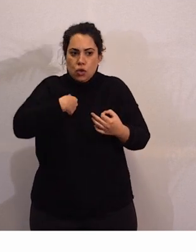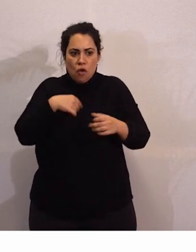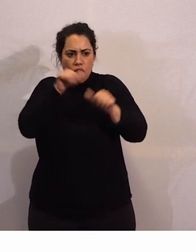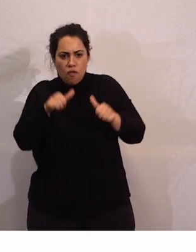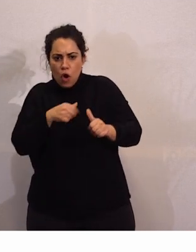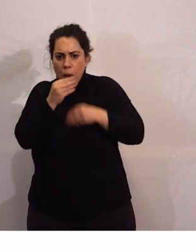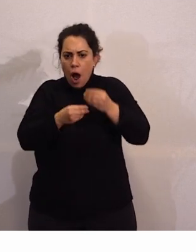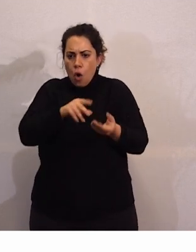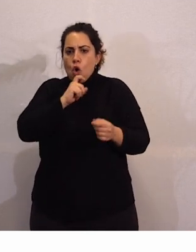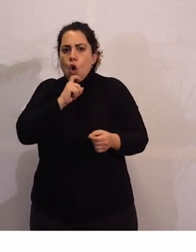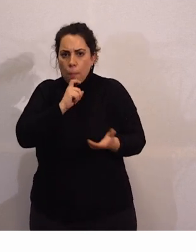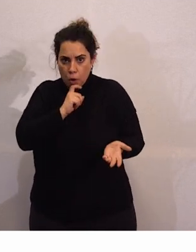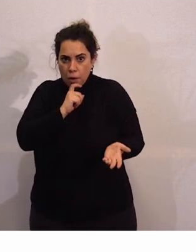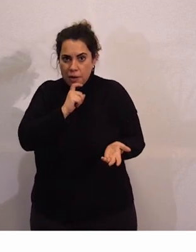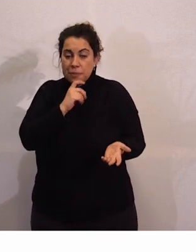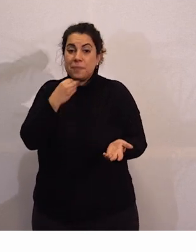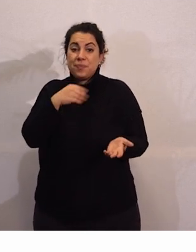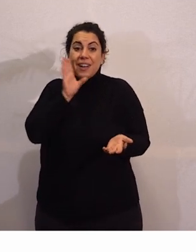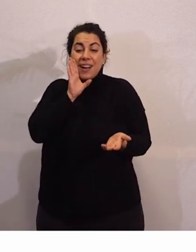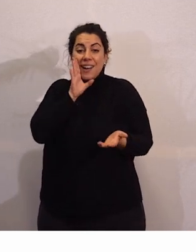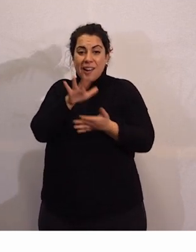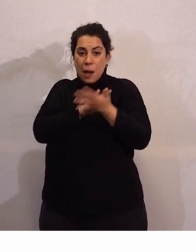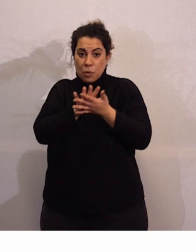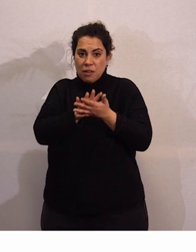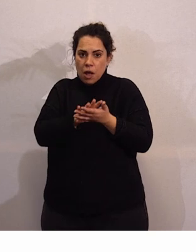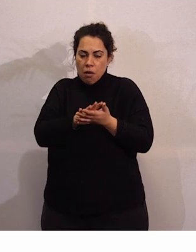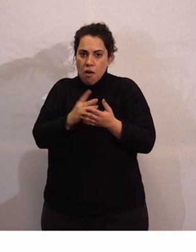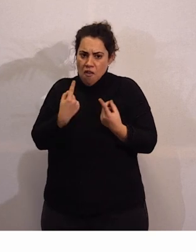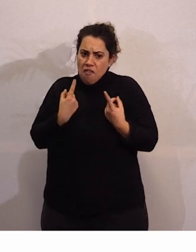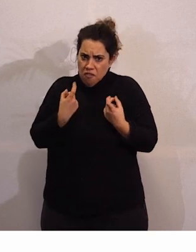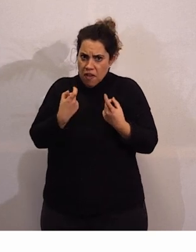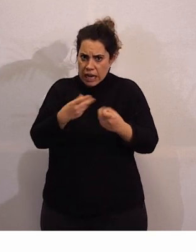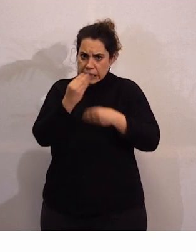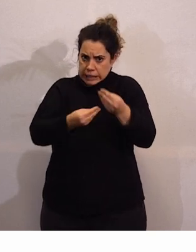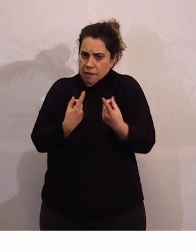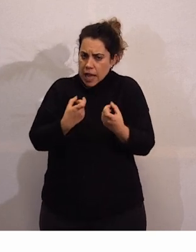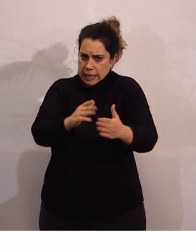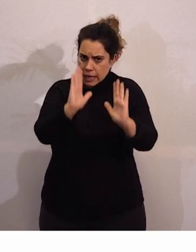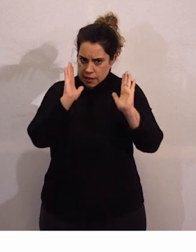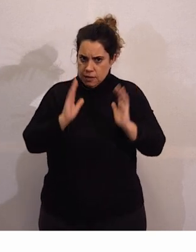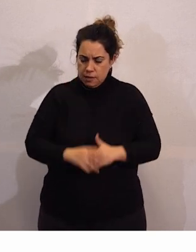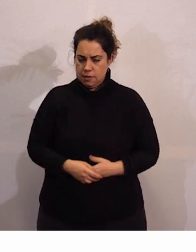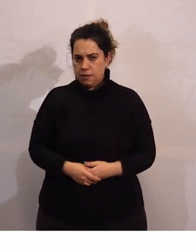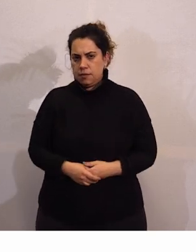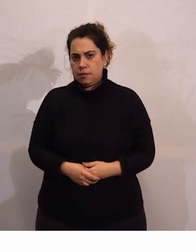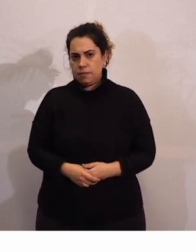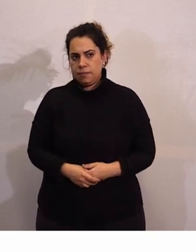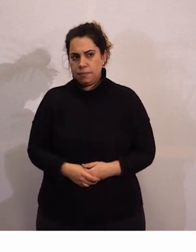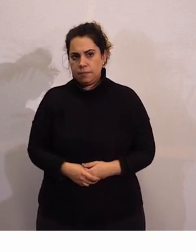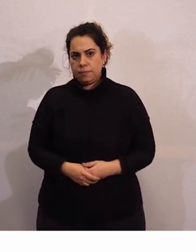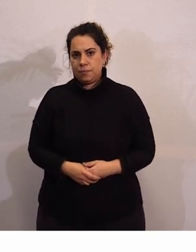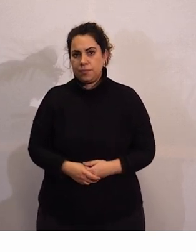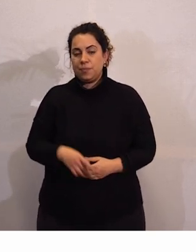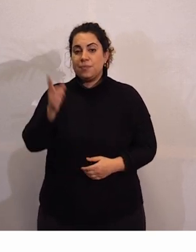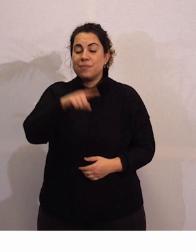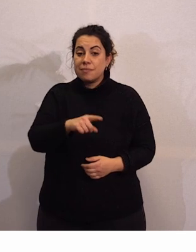aunque, como hemos dicho antes, queda mucho camino todavía por recorrer en este tema. También